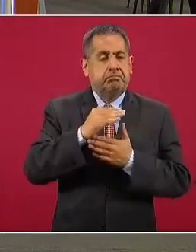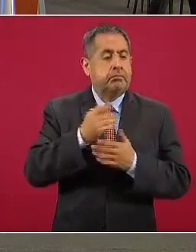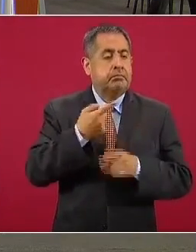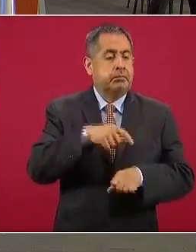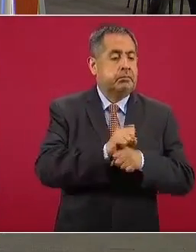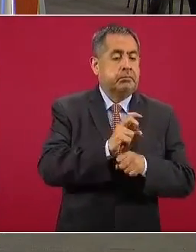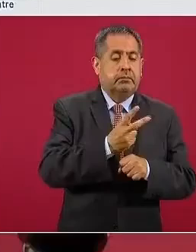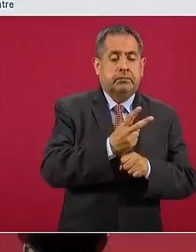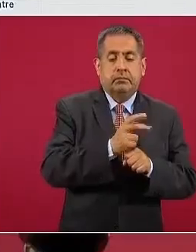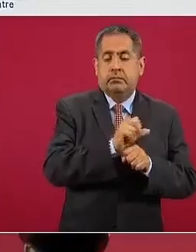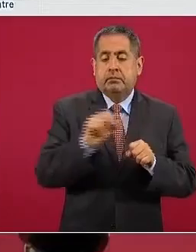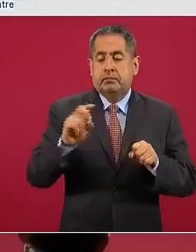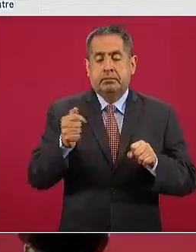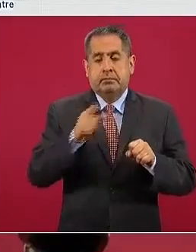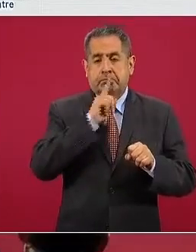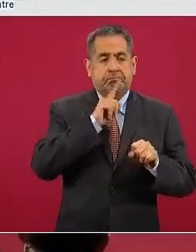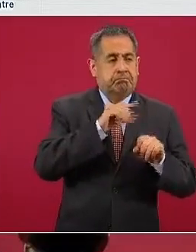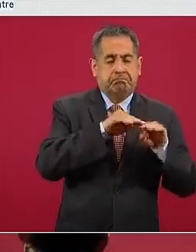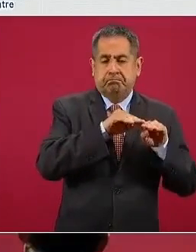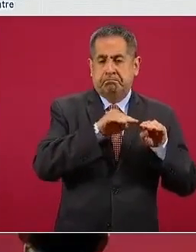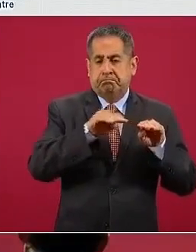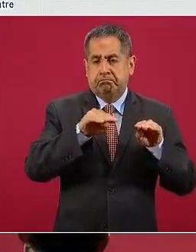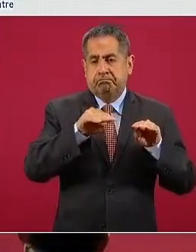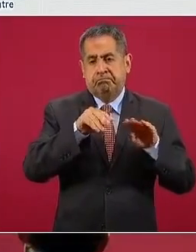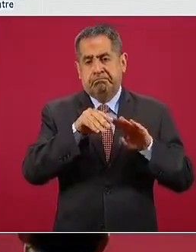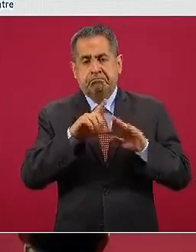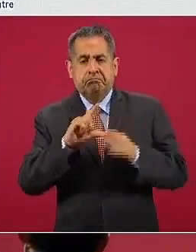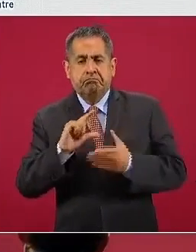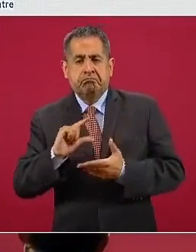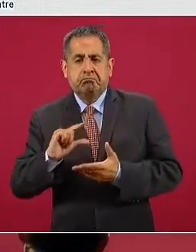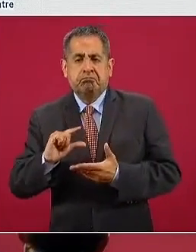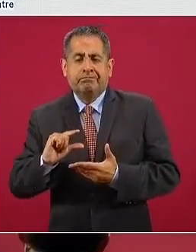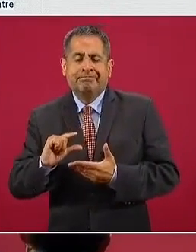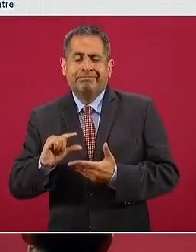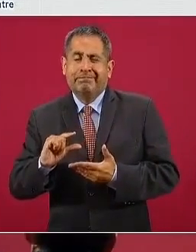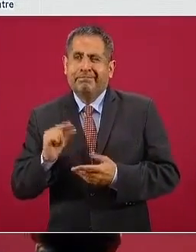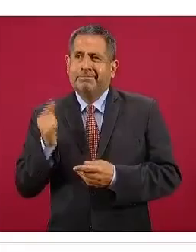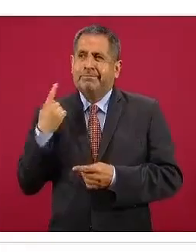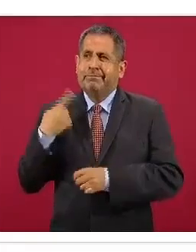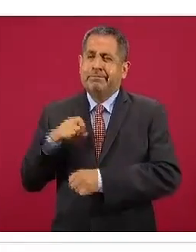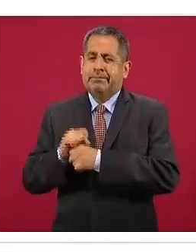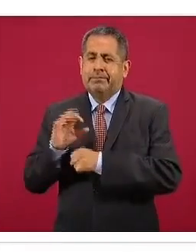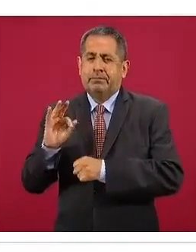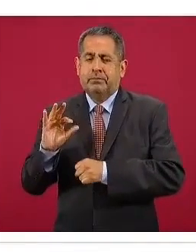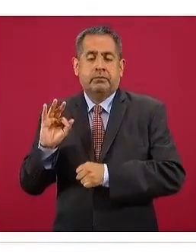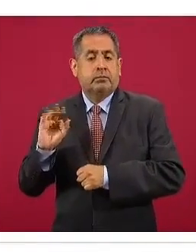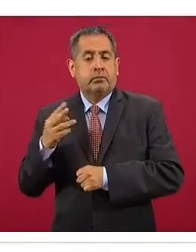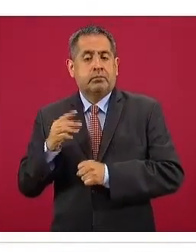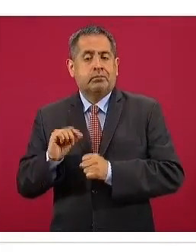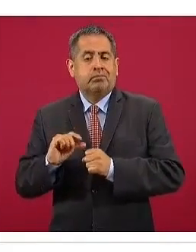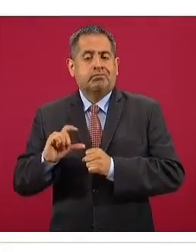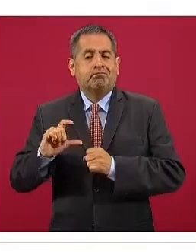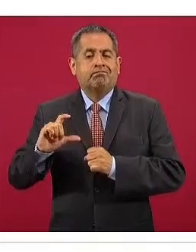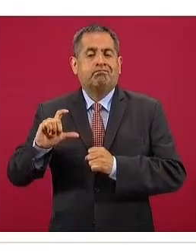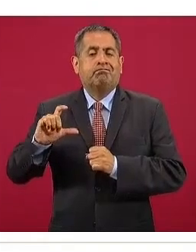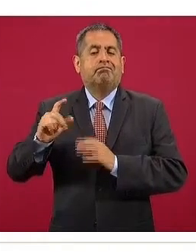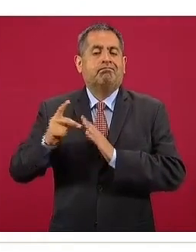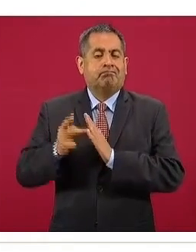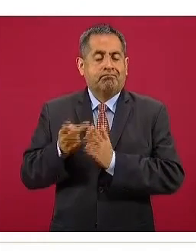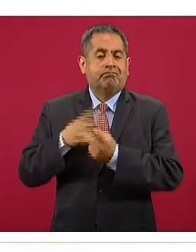semana 32 y la 36, después un descenso y en las últimas semanas, desde la semana 40 a la 43 una